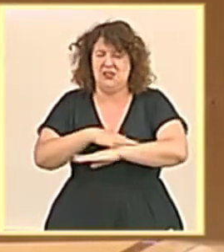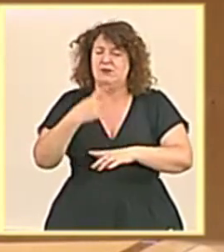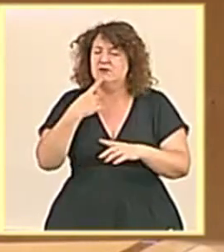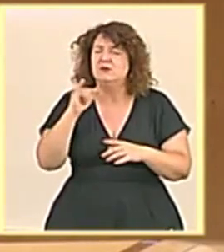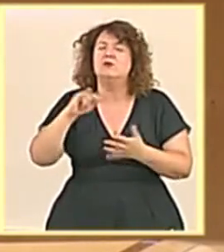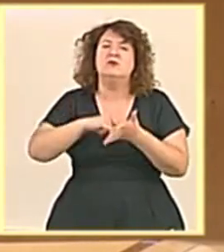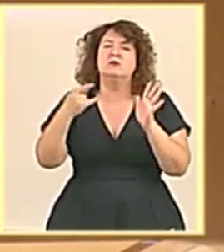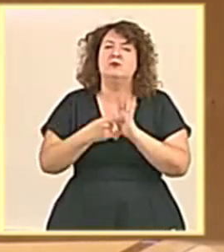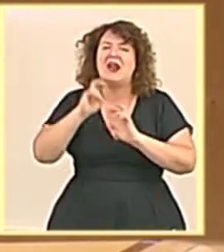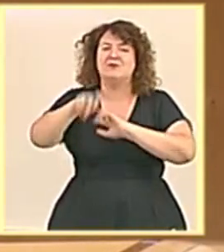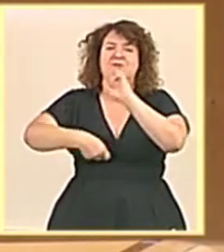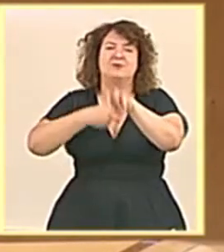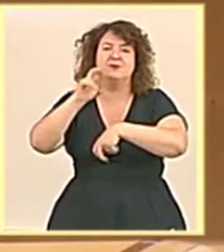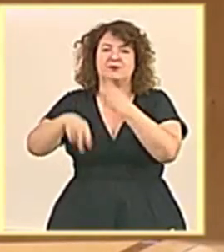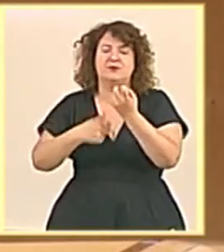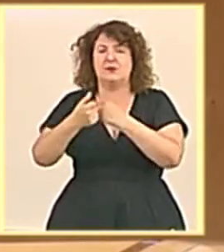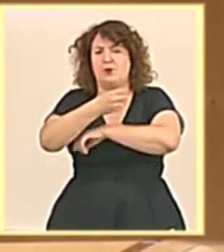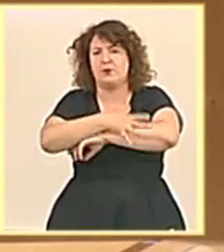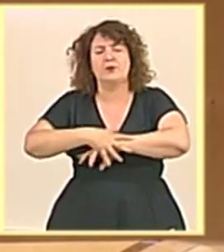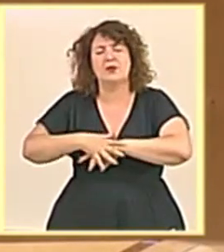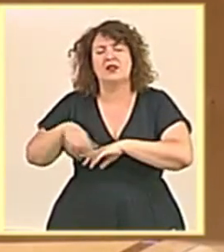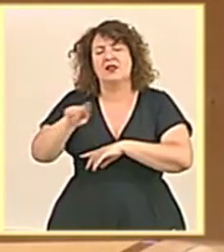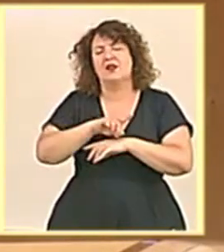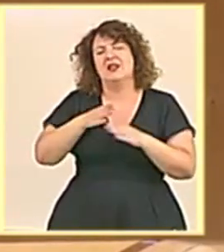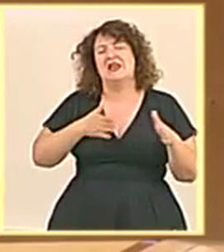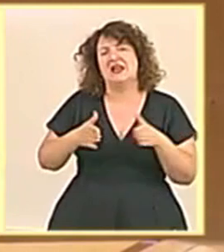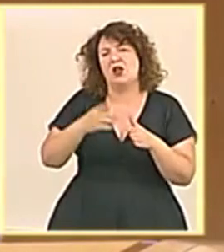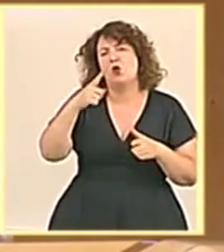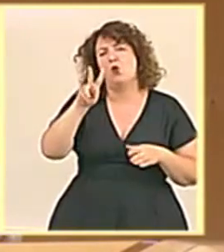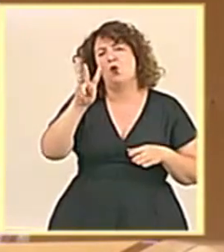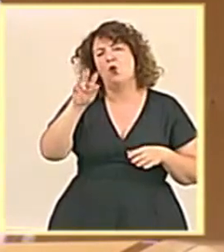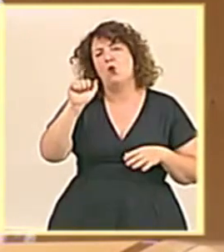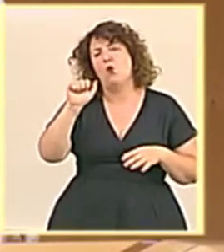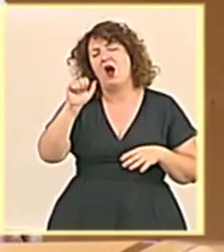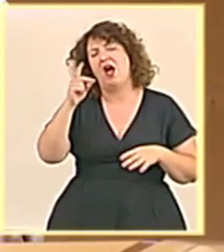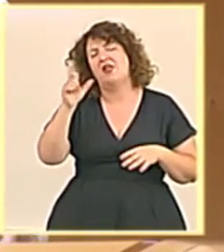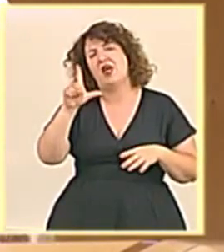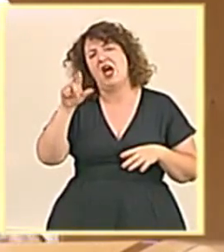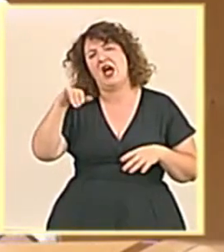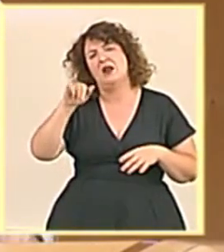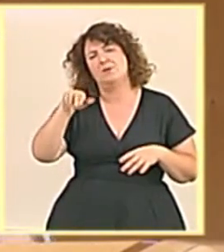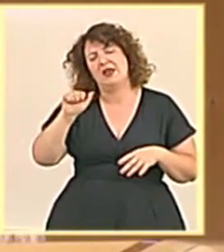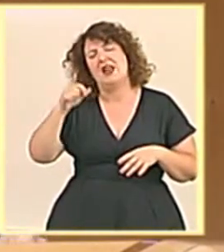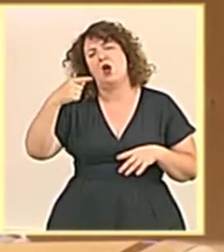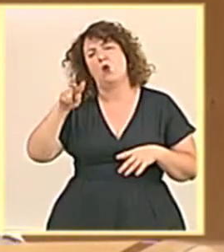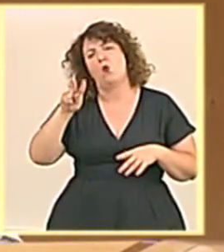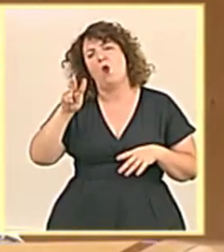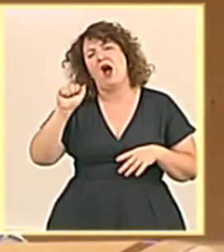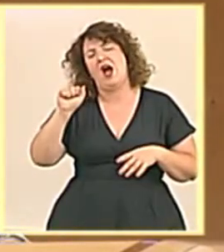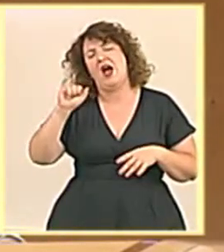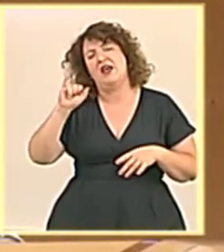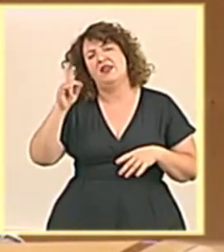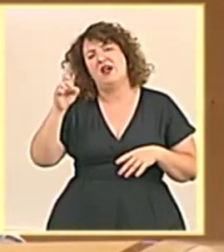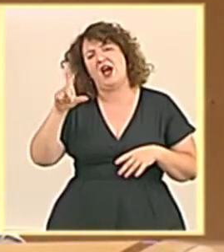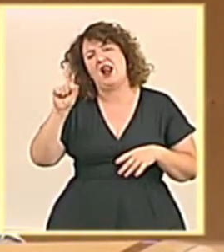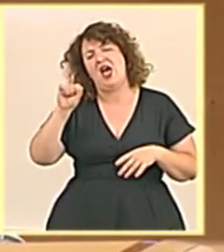habla del proyecto para la remodelación del borde litoral entre las desembocaduras del río Guadalmina y el río Guadalaiza en San Pedro de Alcántara, en Marbella.